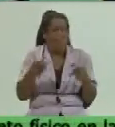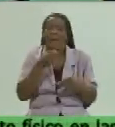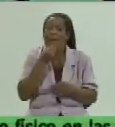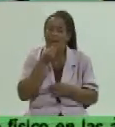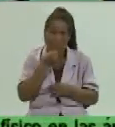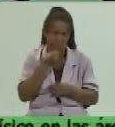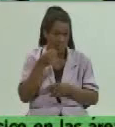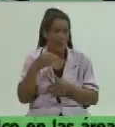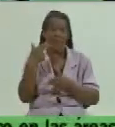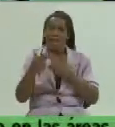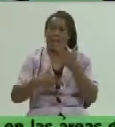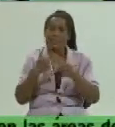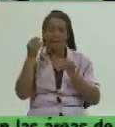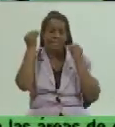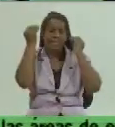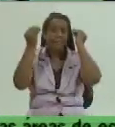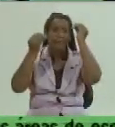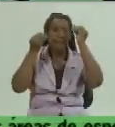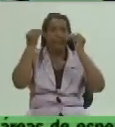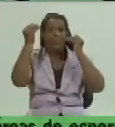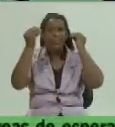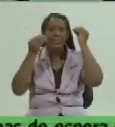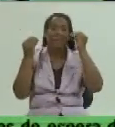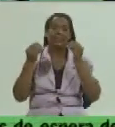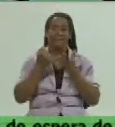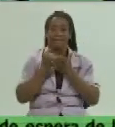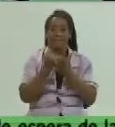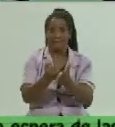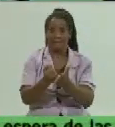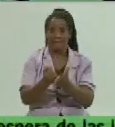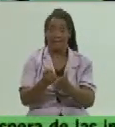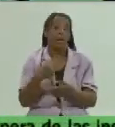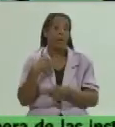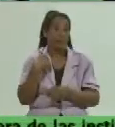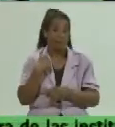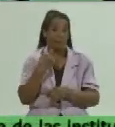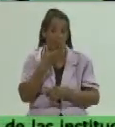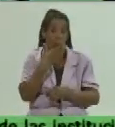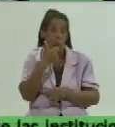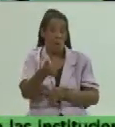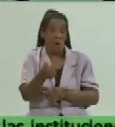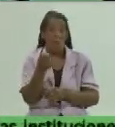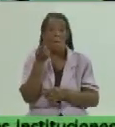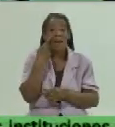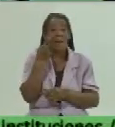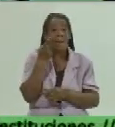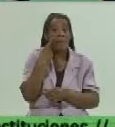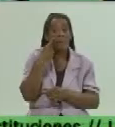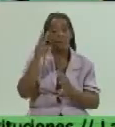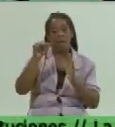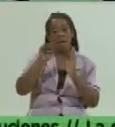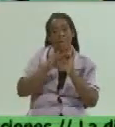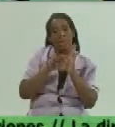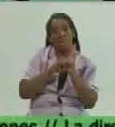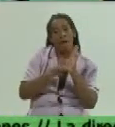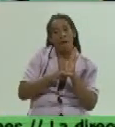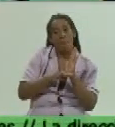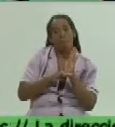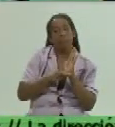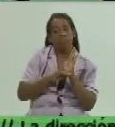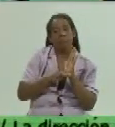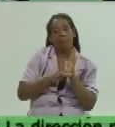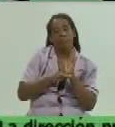hacer estos análisis y auxiliar. Nos sirven para ver si nosotros las medidas que estamos realizando